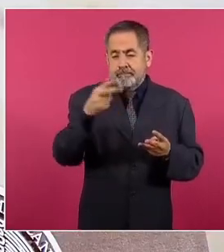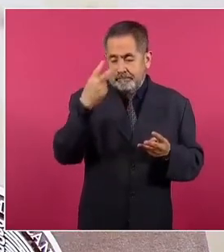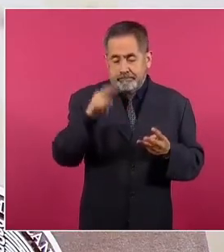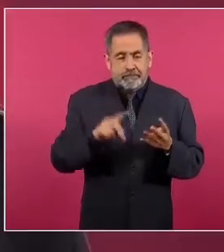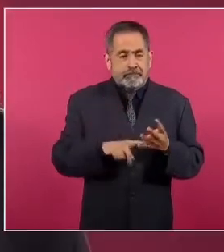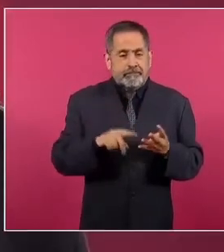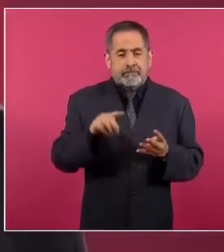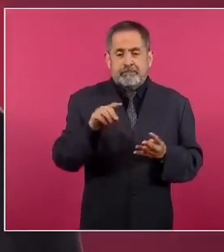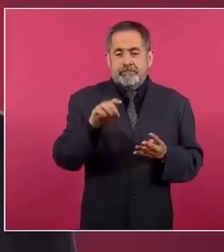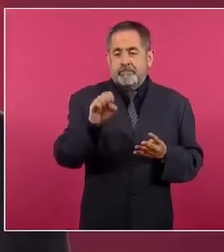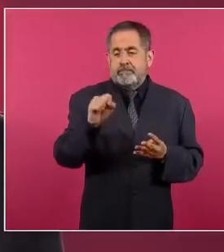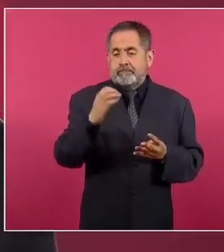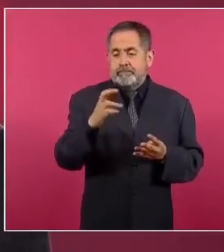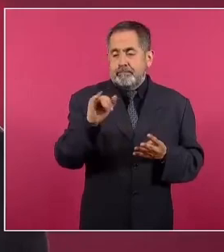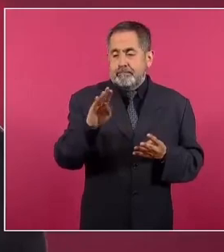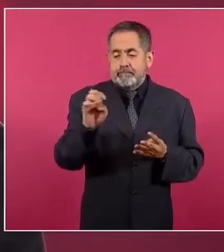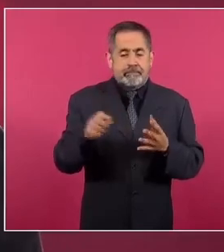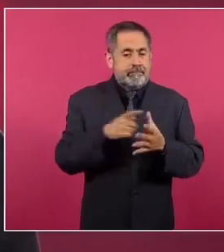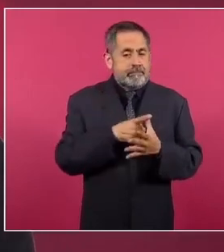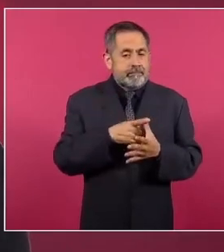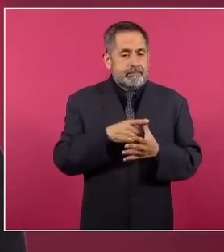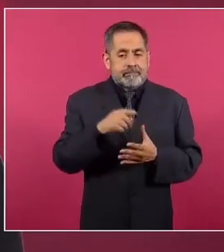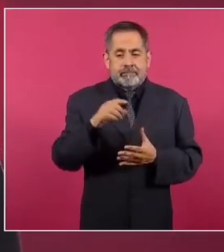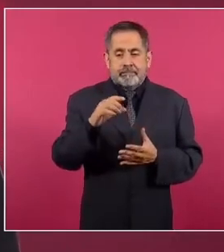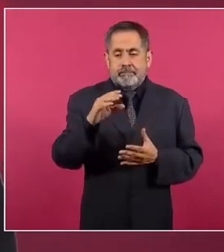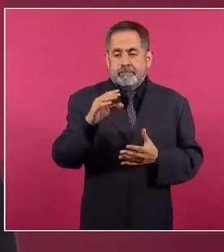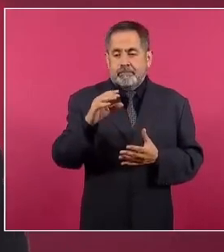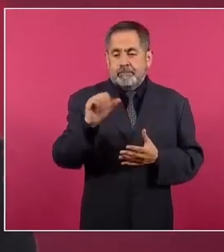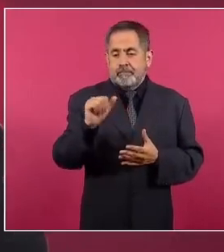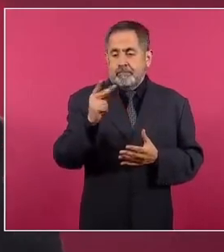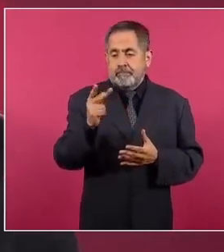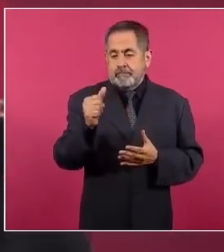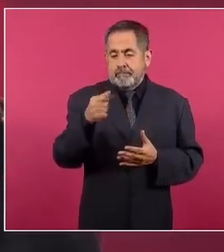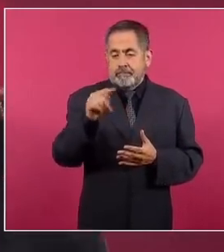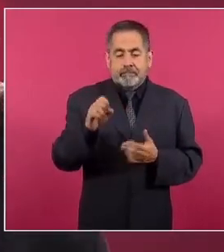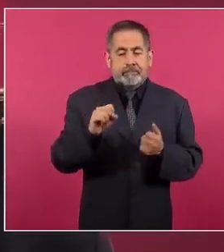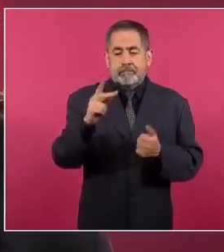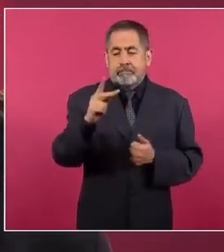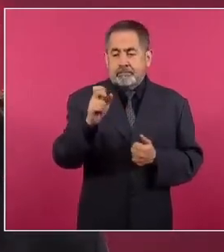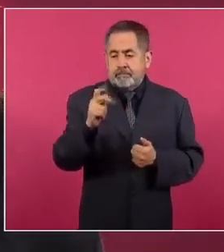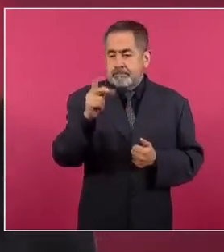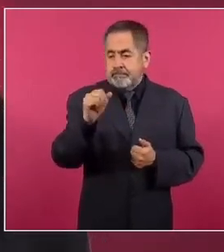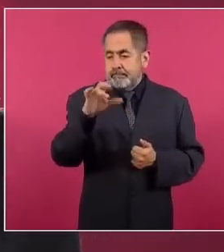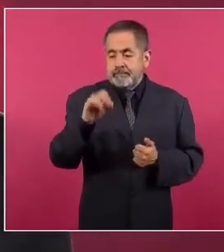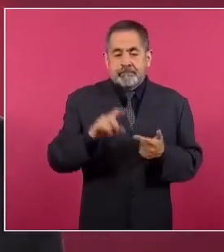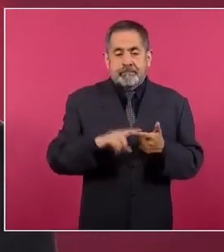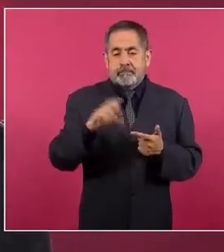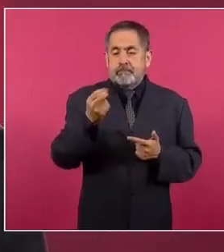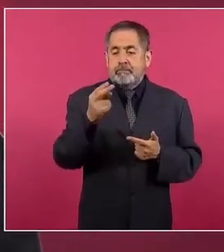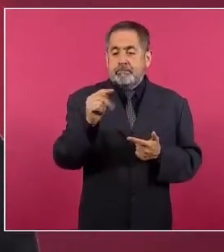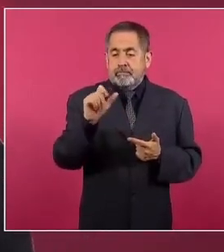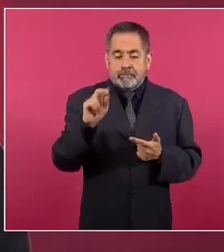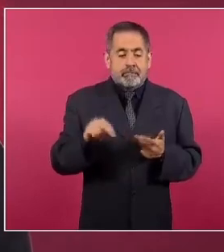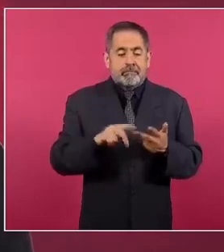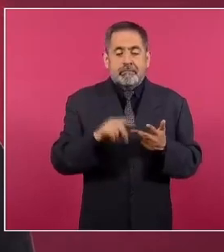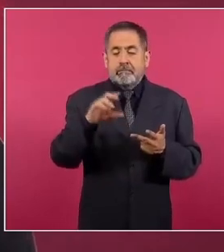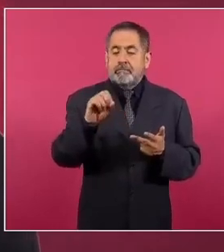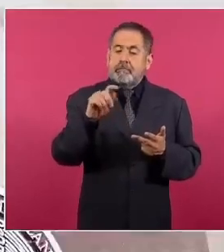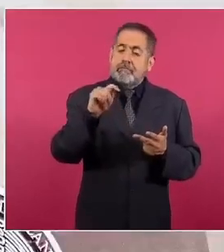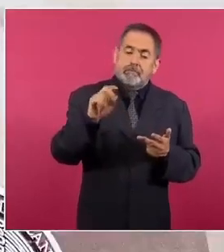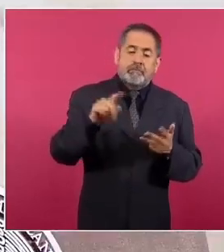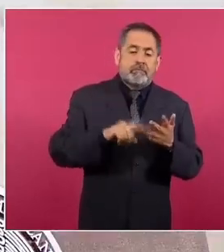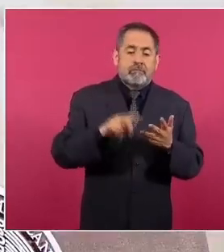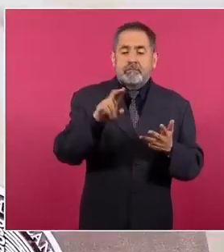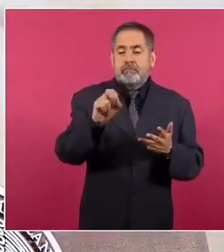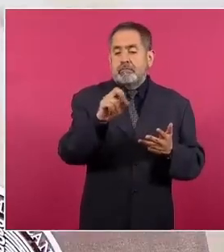Biopapel Escribe, Bepemsa Bebidas, Cementos Apasco, PepsiCo, Minera Utlan, Costco, Hotelera Palace